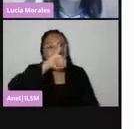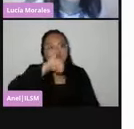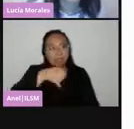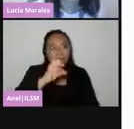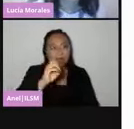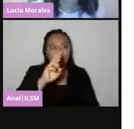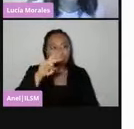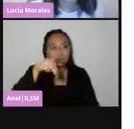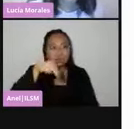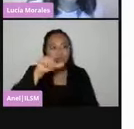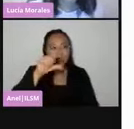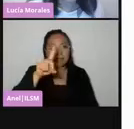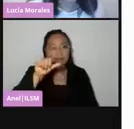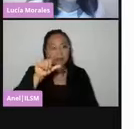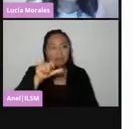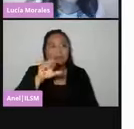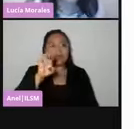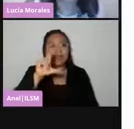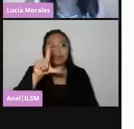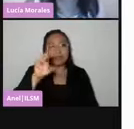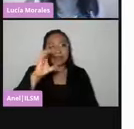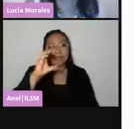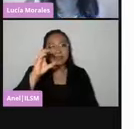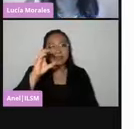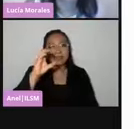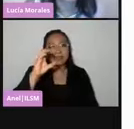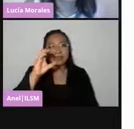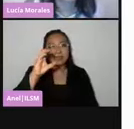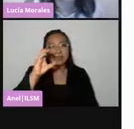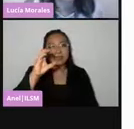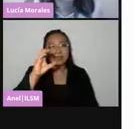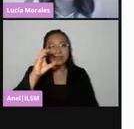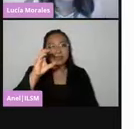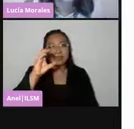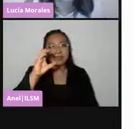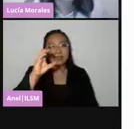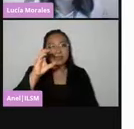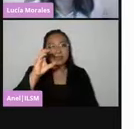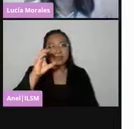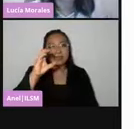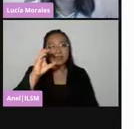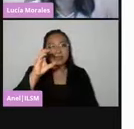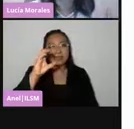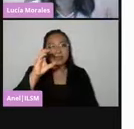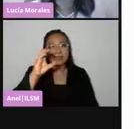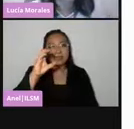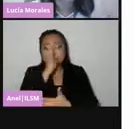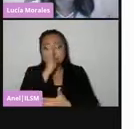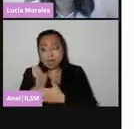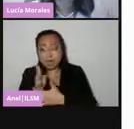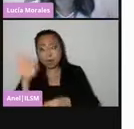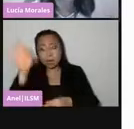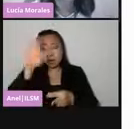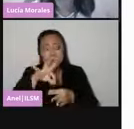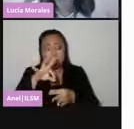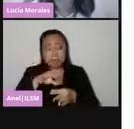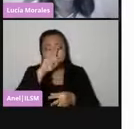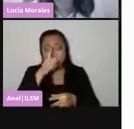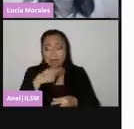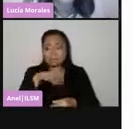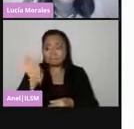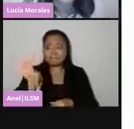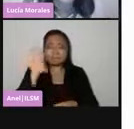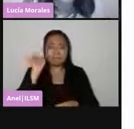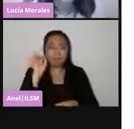segunda etapa del proceso electoral y es el día en que la ciudadanía acude a votar para elegir a sus representantes a un cargo de